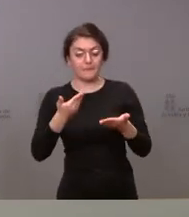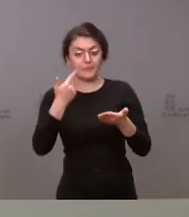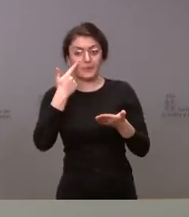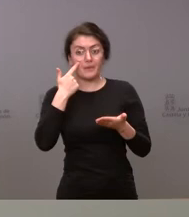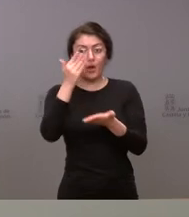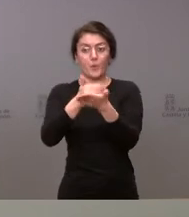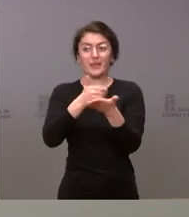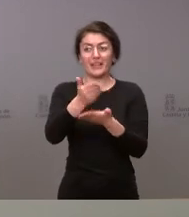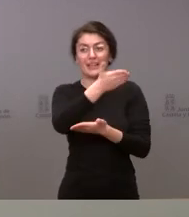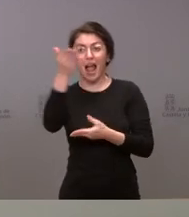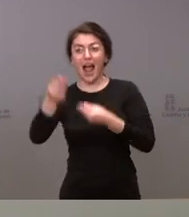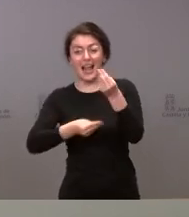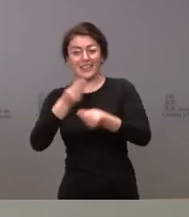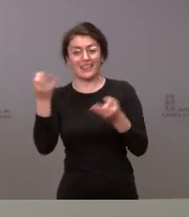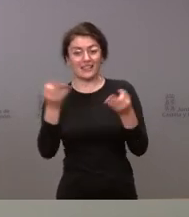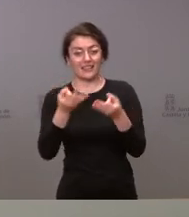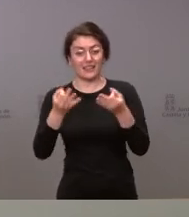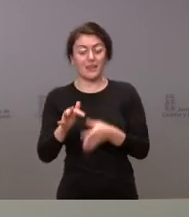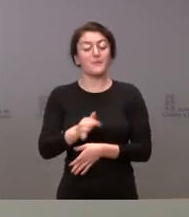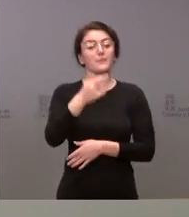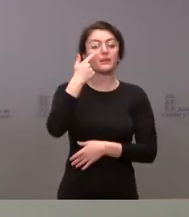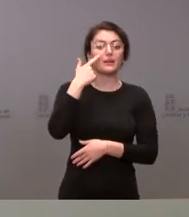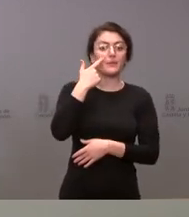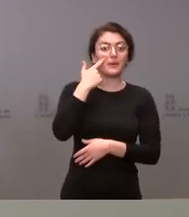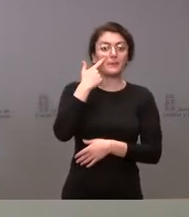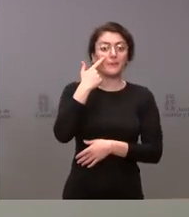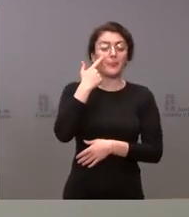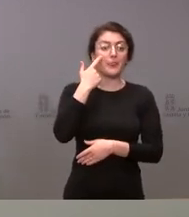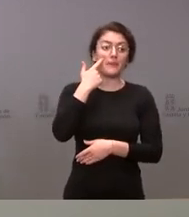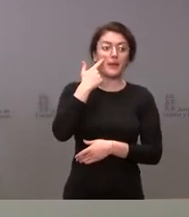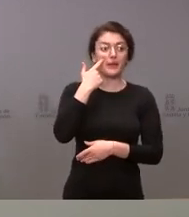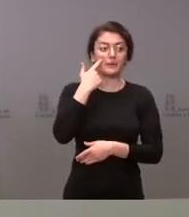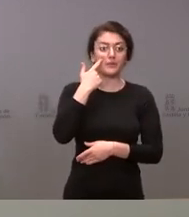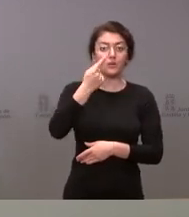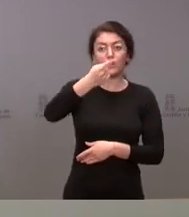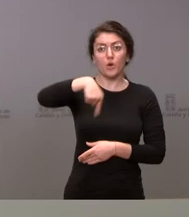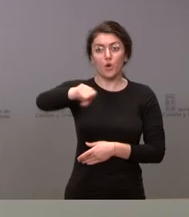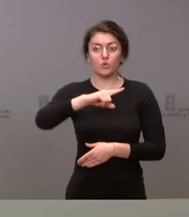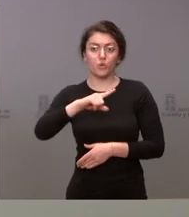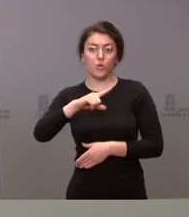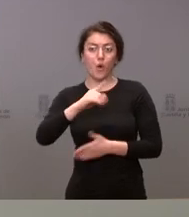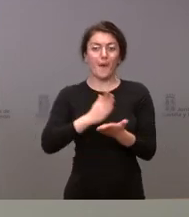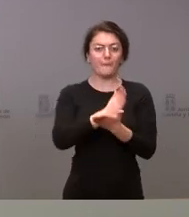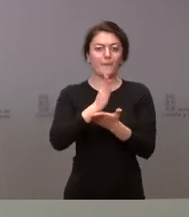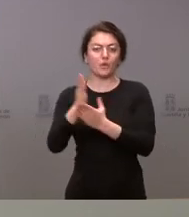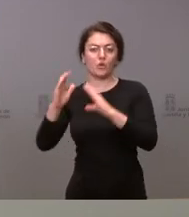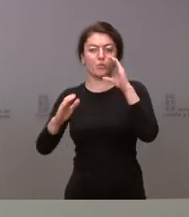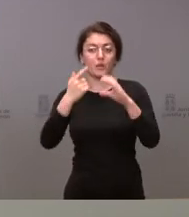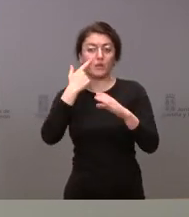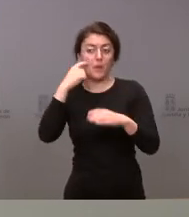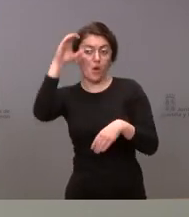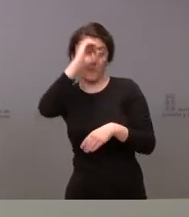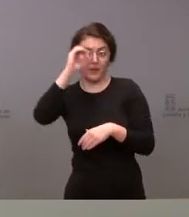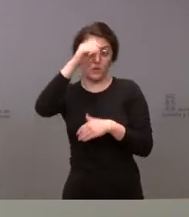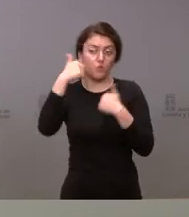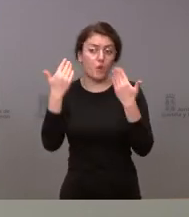autónomas y también valoraremos la variabilidad de los datos y también conocer su opinión como medios de comunicación para tomar una decisión definitiva